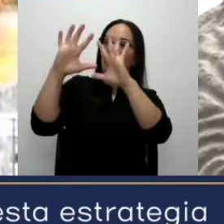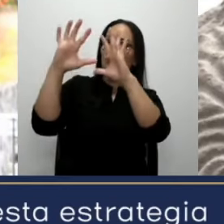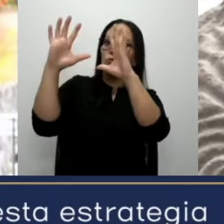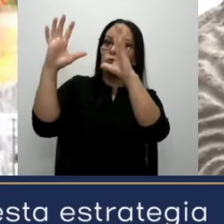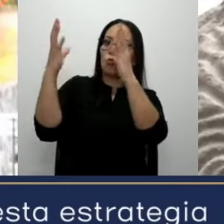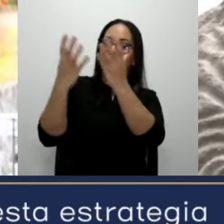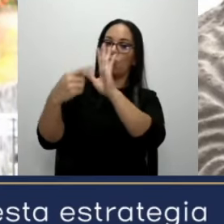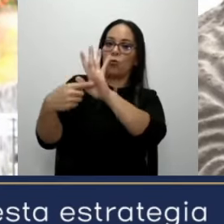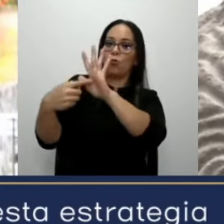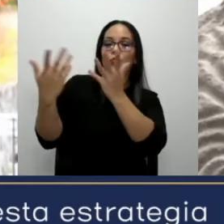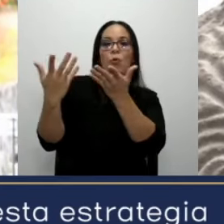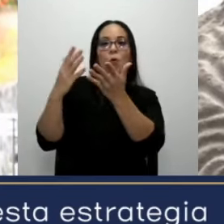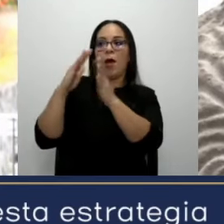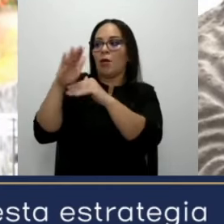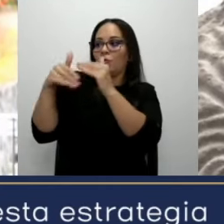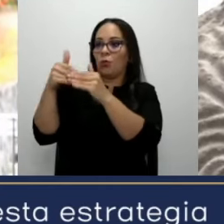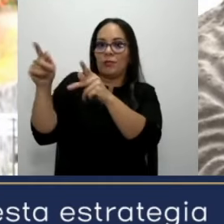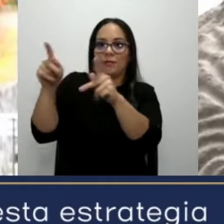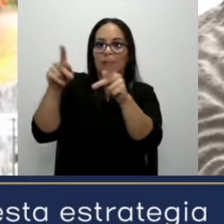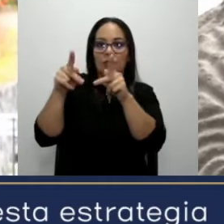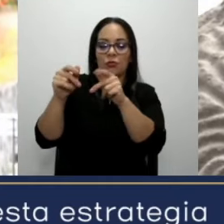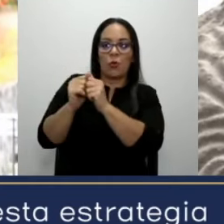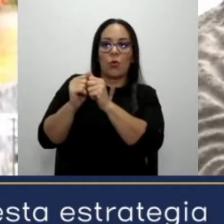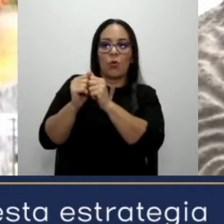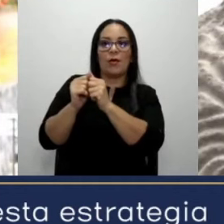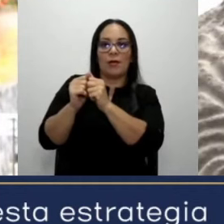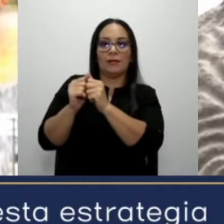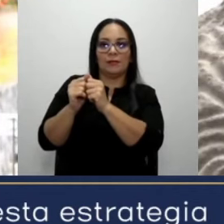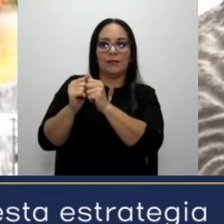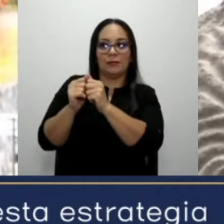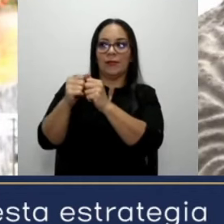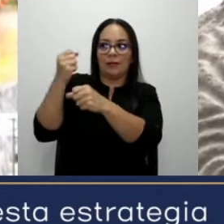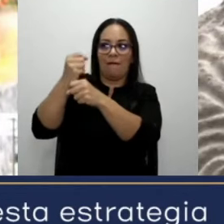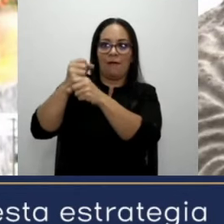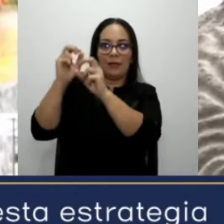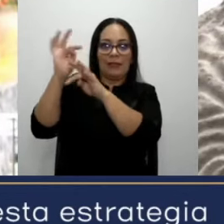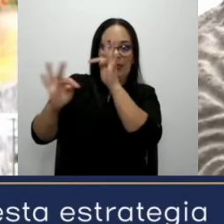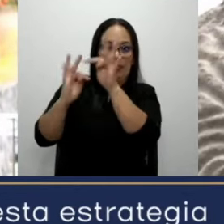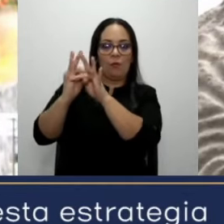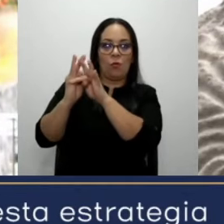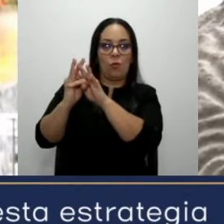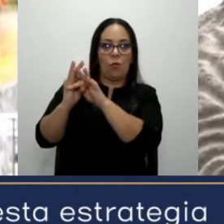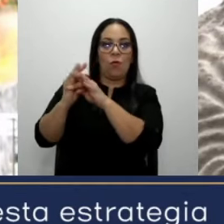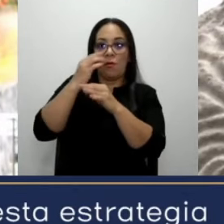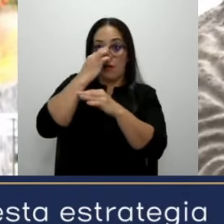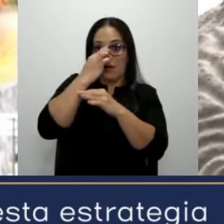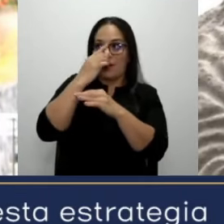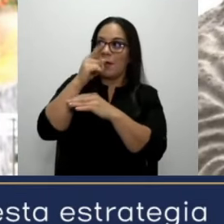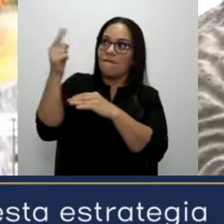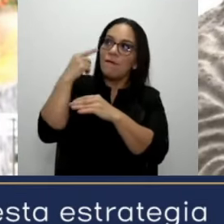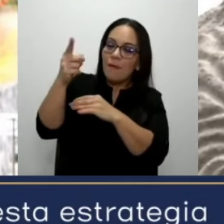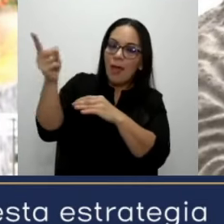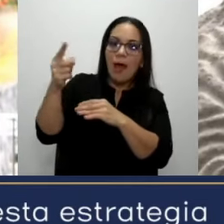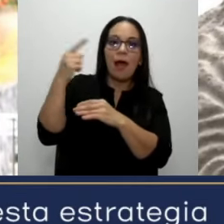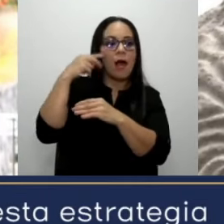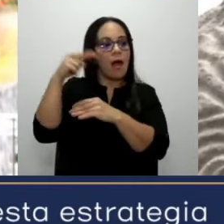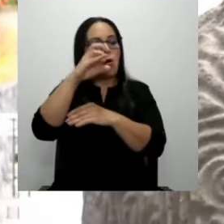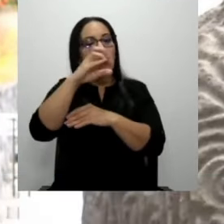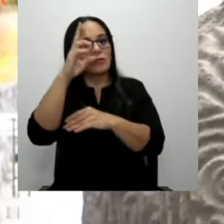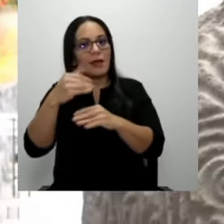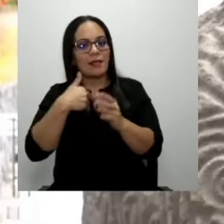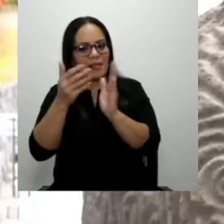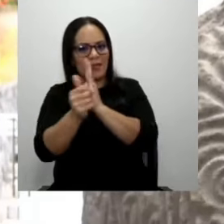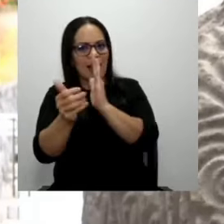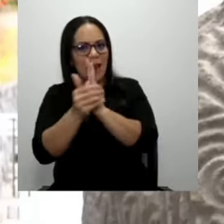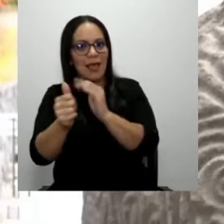los participantes de esta cadena que Costa Rica es un destino seguro, confiable, que tiene el talento y las condiciones